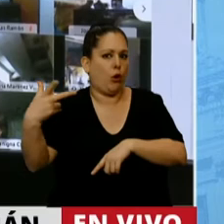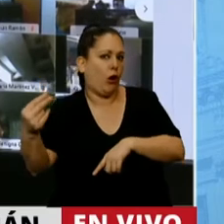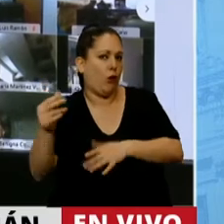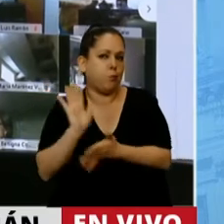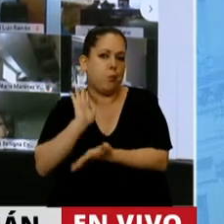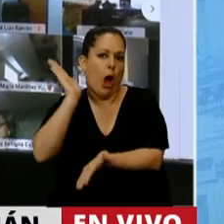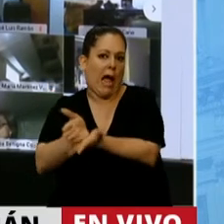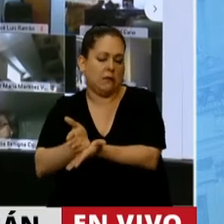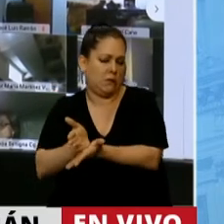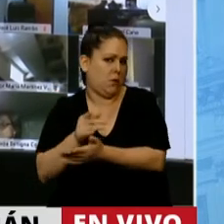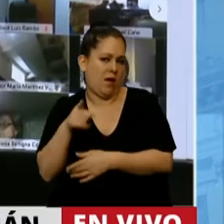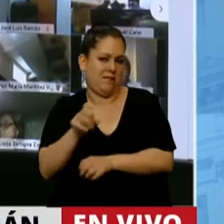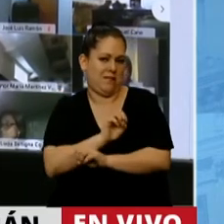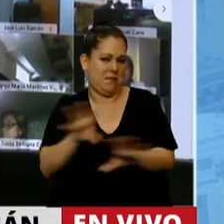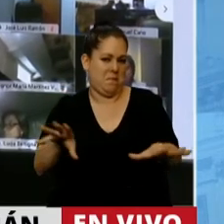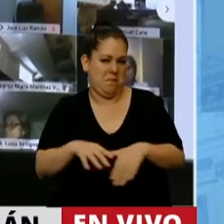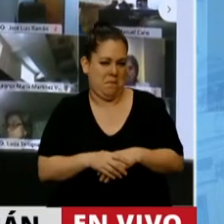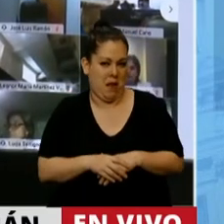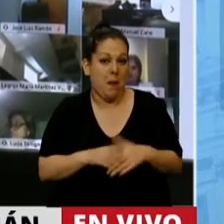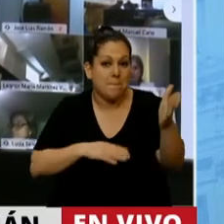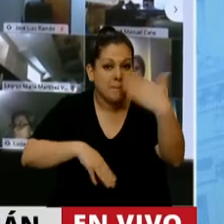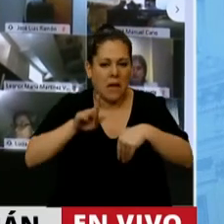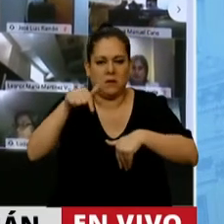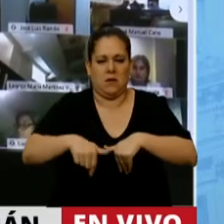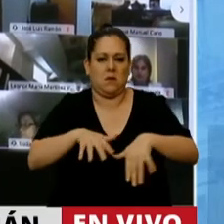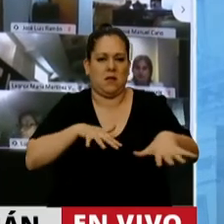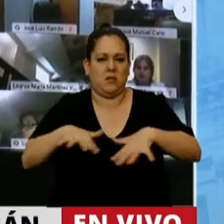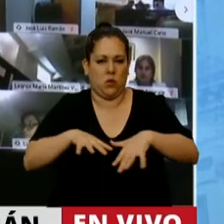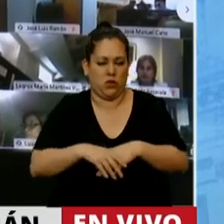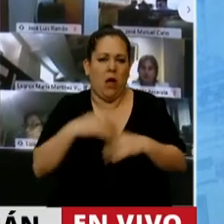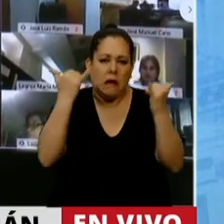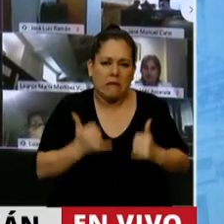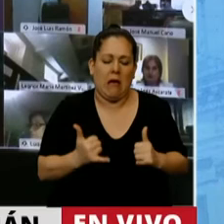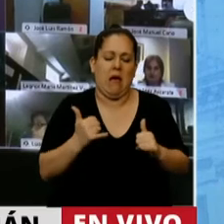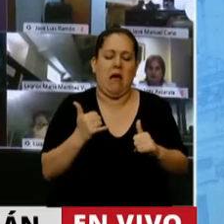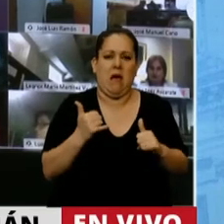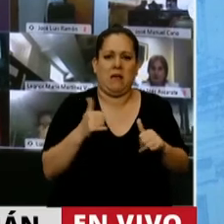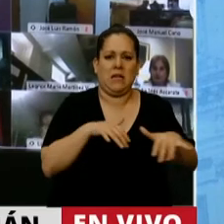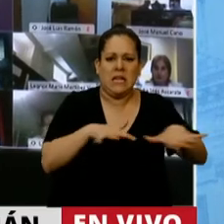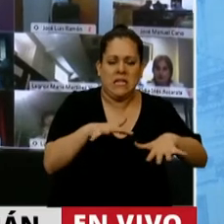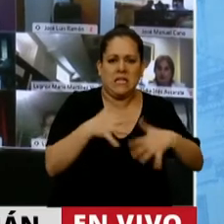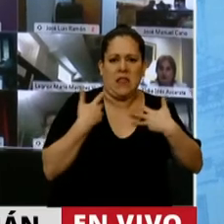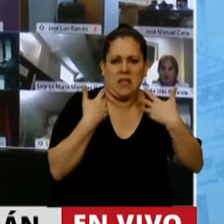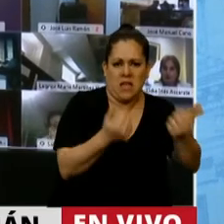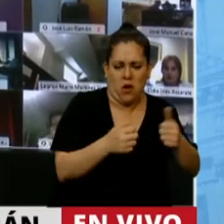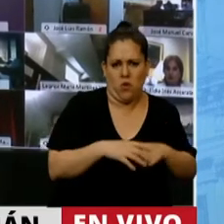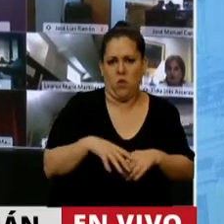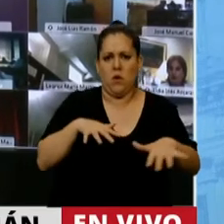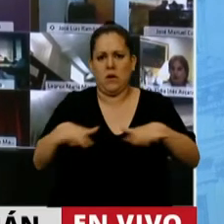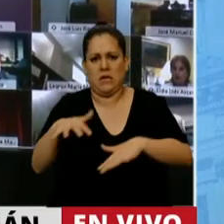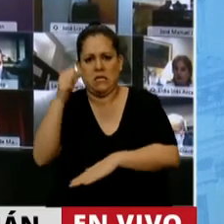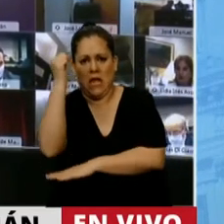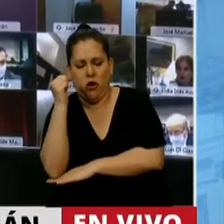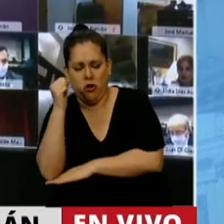totalmente repudiable. Sobre todo en este contexto, donde seguimos con crisis sanitaria, seguimos con crisis social, seguimos con